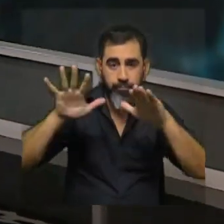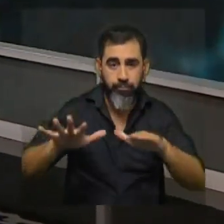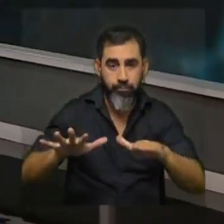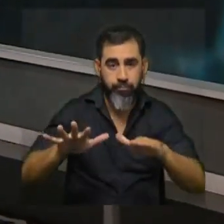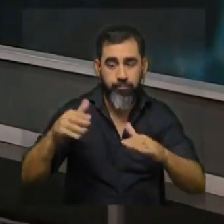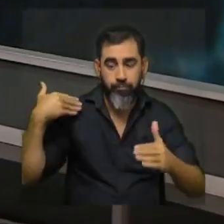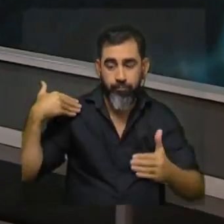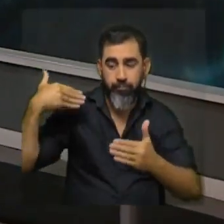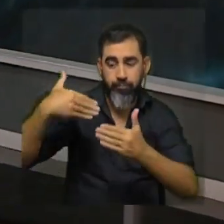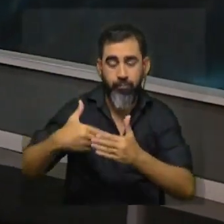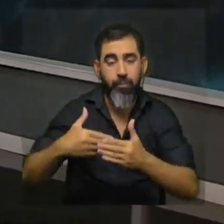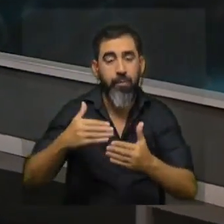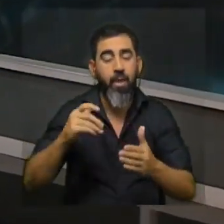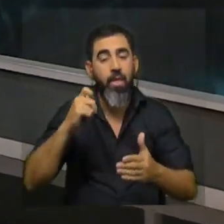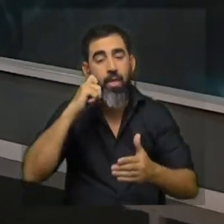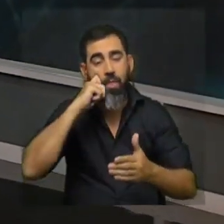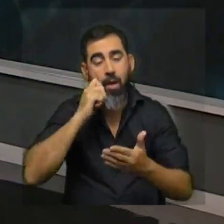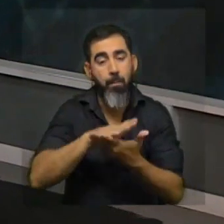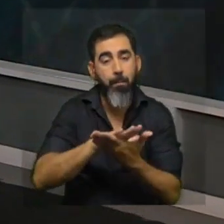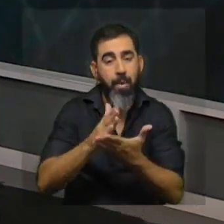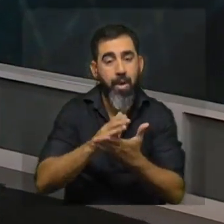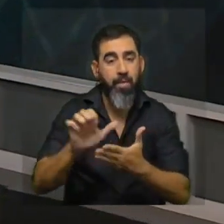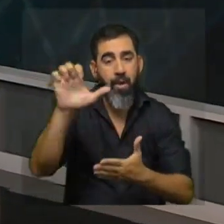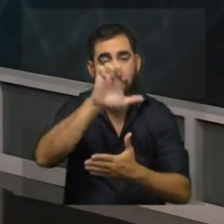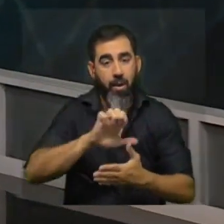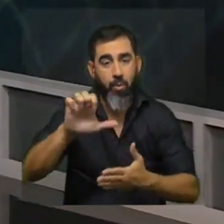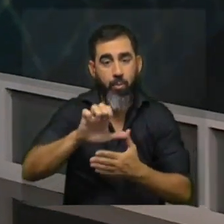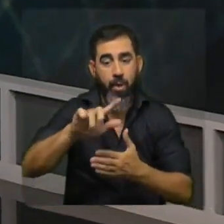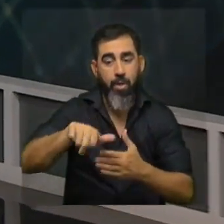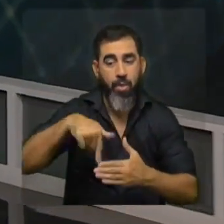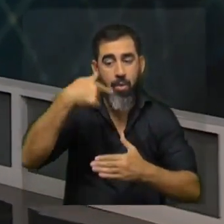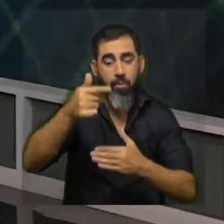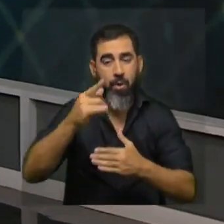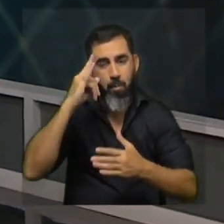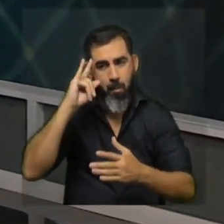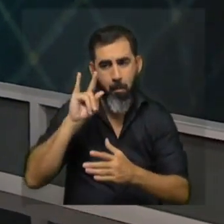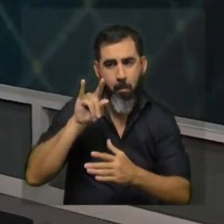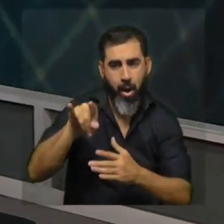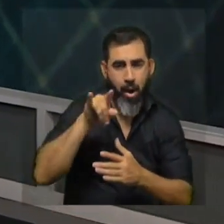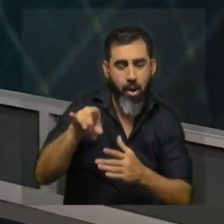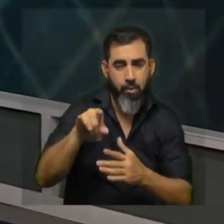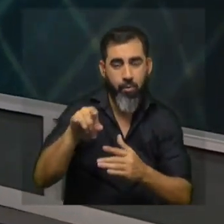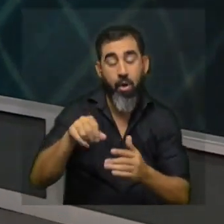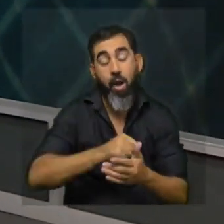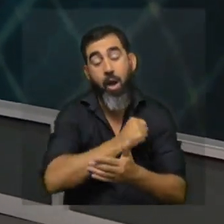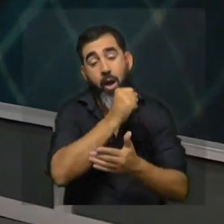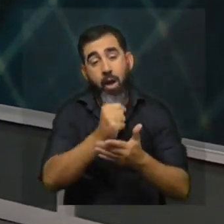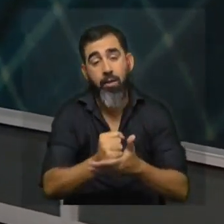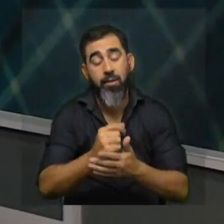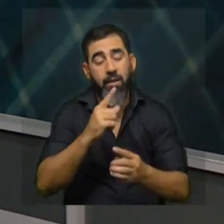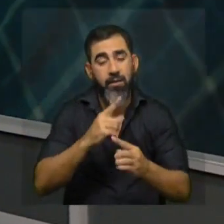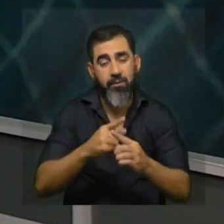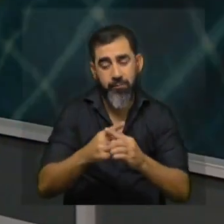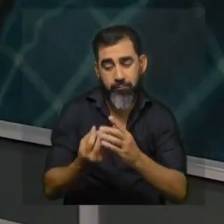acá, en la Edad Media Europea y de allí en adelante, se los demonizó y persiguió. Hasta que, en siglos